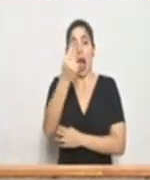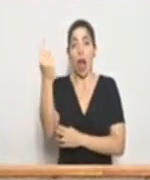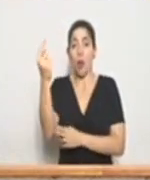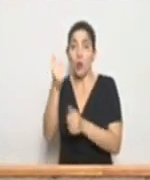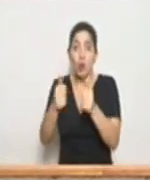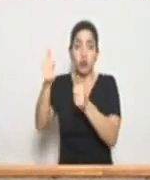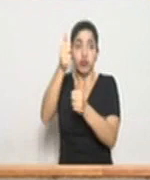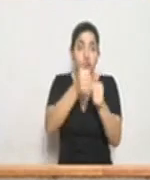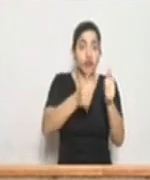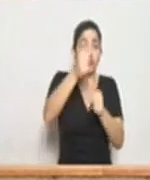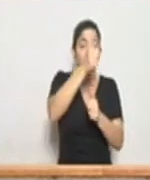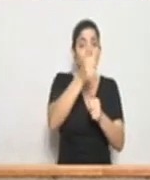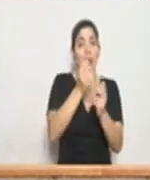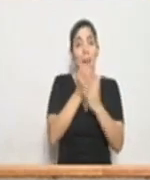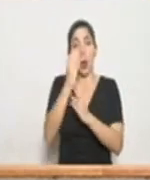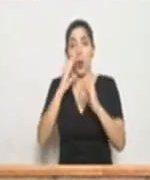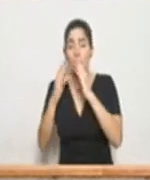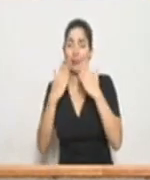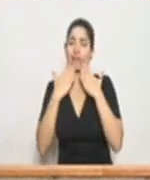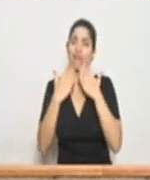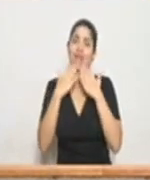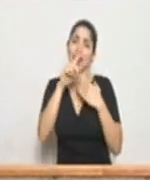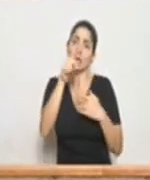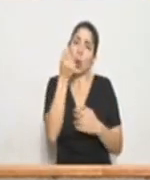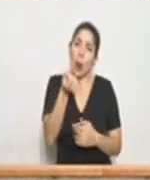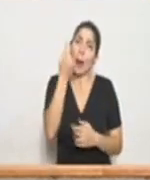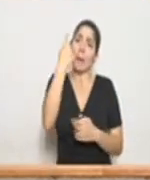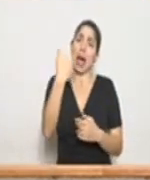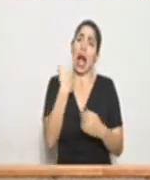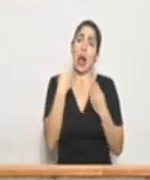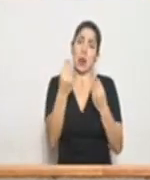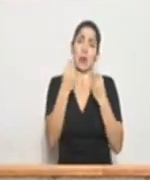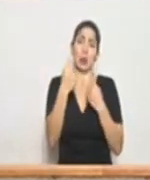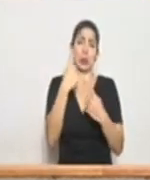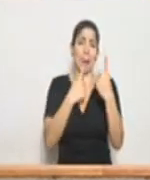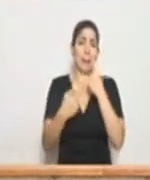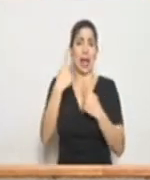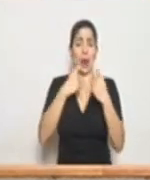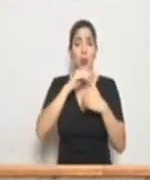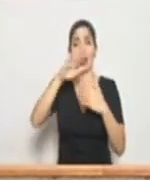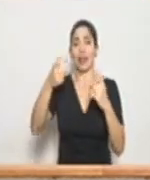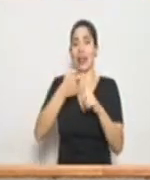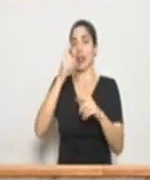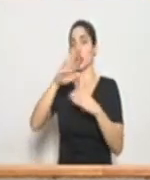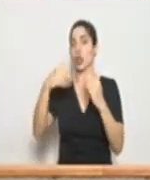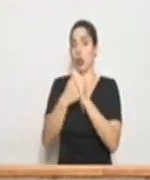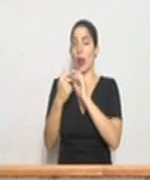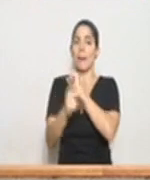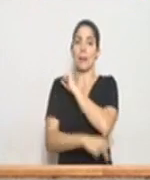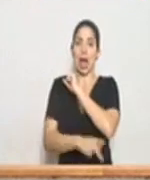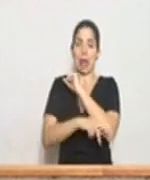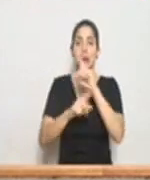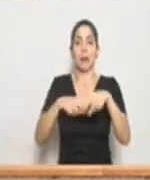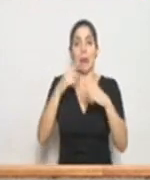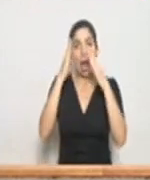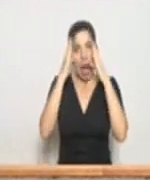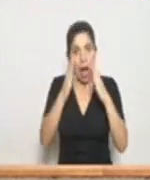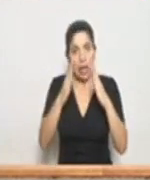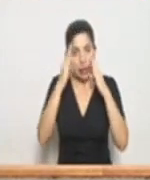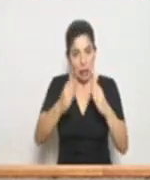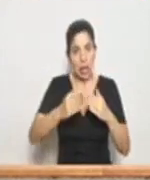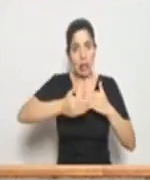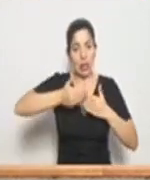jerarcas a los medios de comunicación gracias por su comprensión tenemos muchísimas preguntas de todo el país se estarán abordando